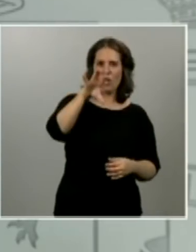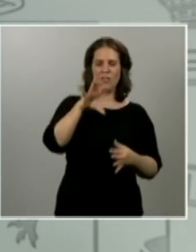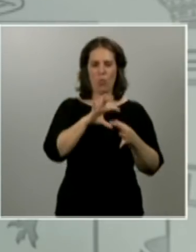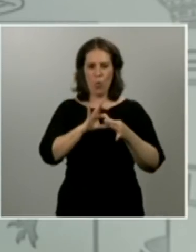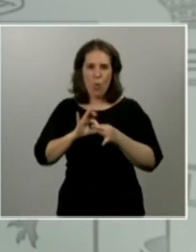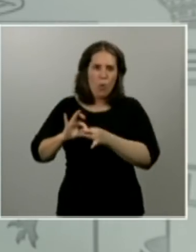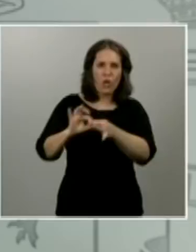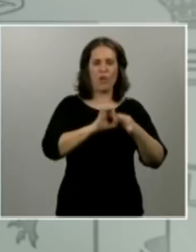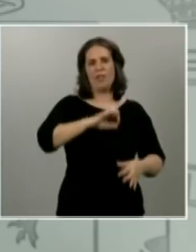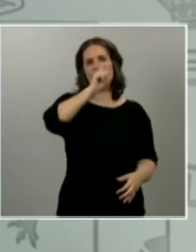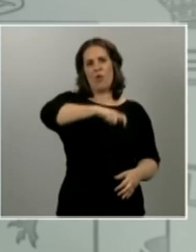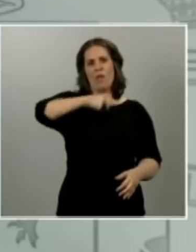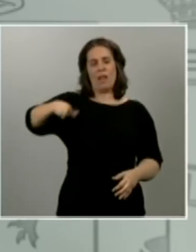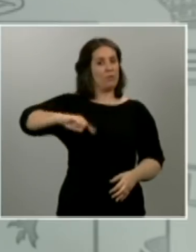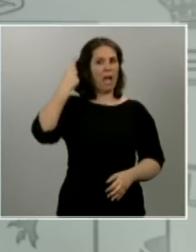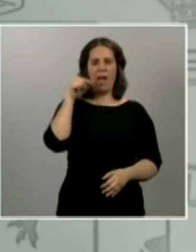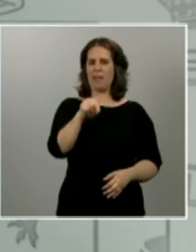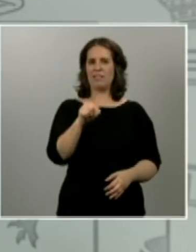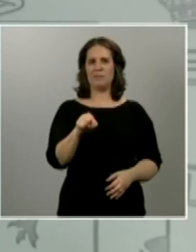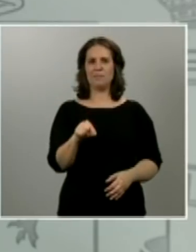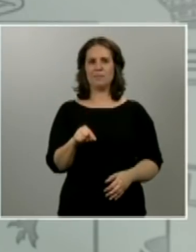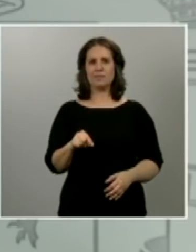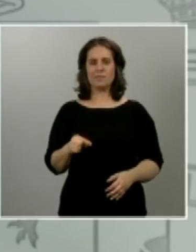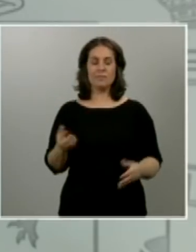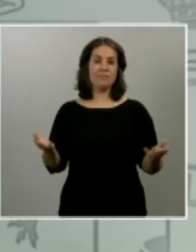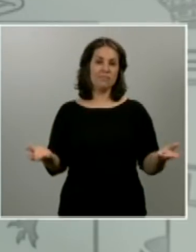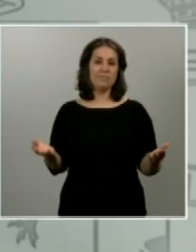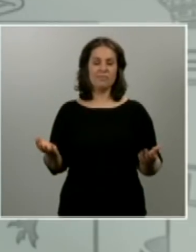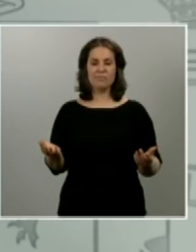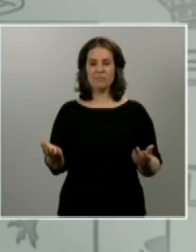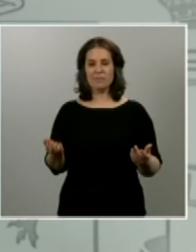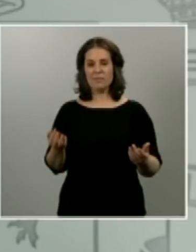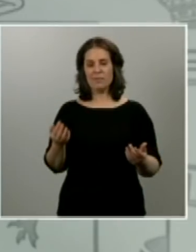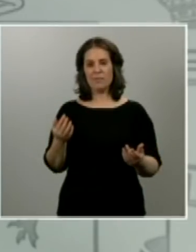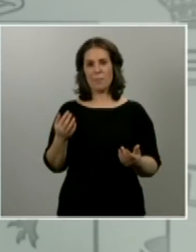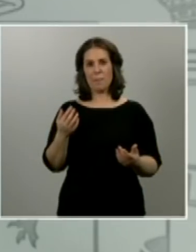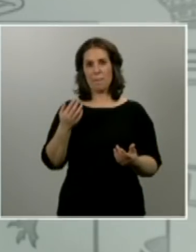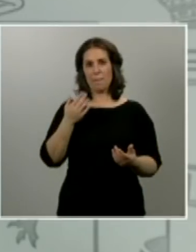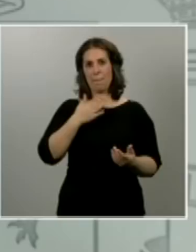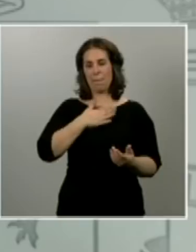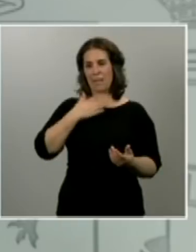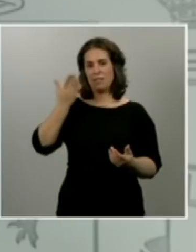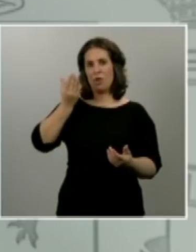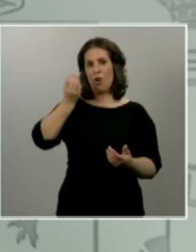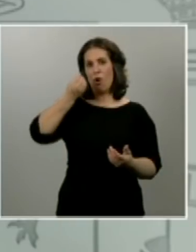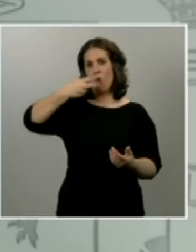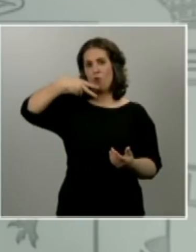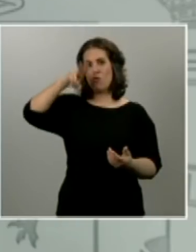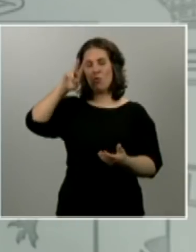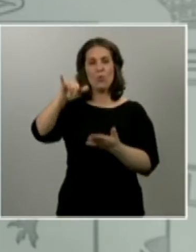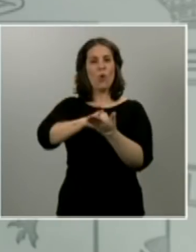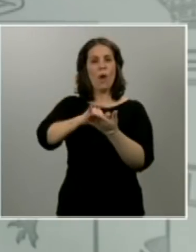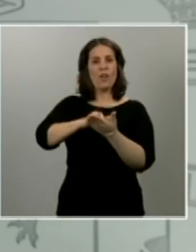ciudadanos. En un muro que se encuentra muy próximo a la entrada del edificio de Naciones Unidas en Nueva York en Estados Unidos